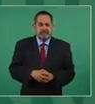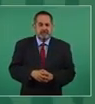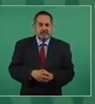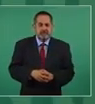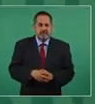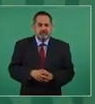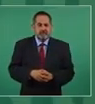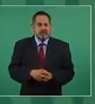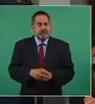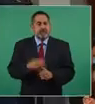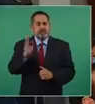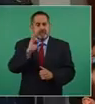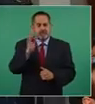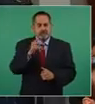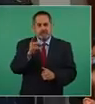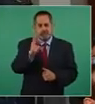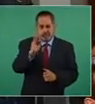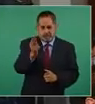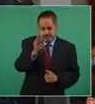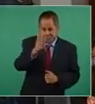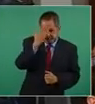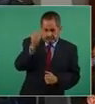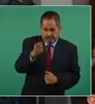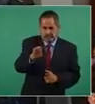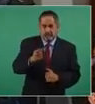A lo mejor usted no lo sabe.